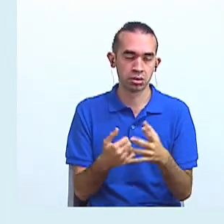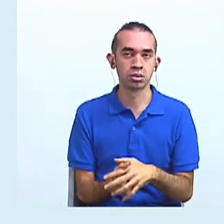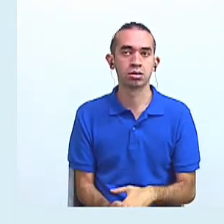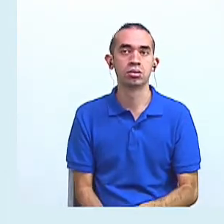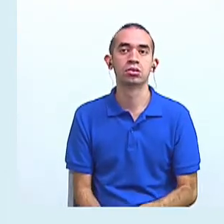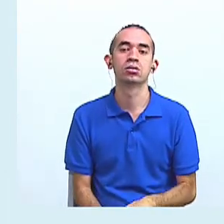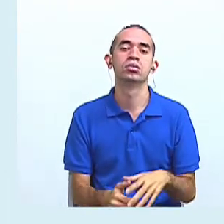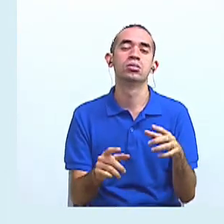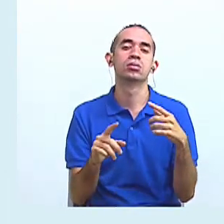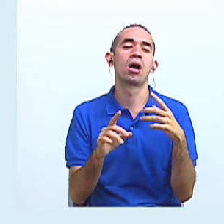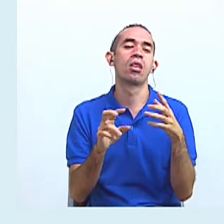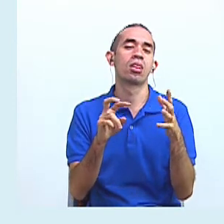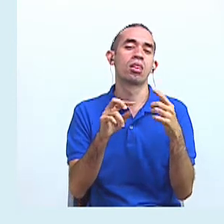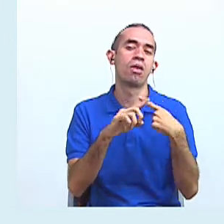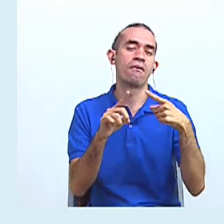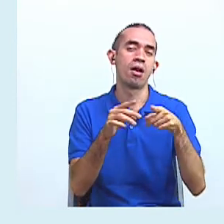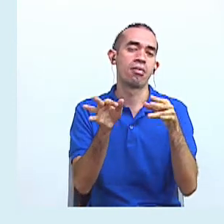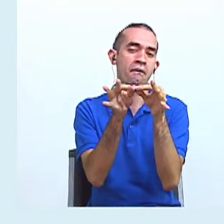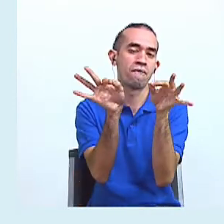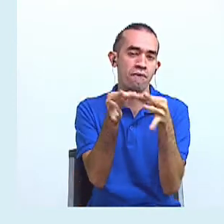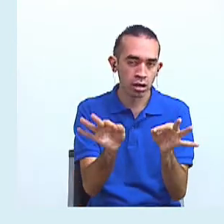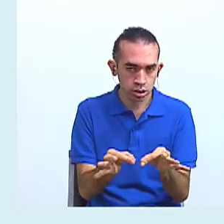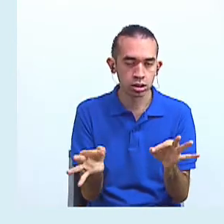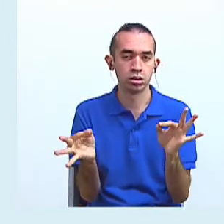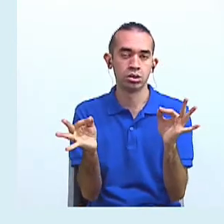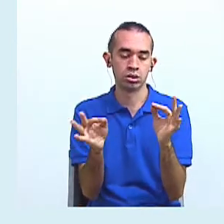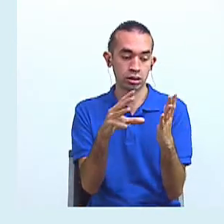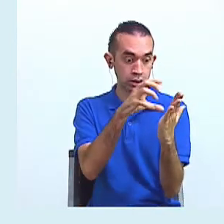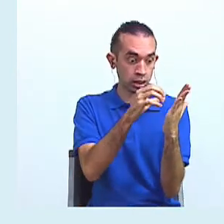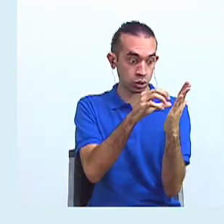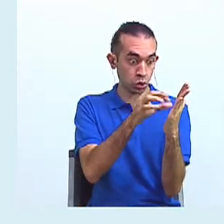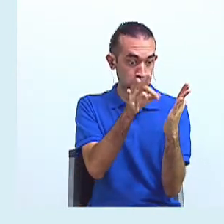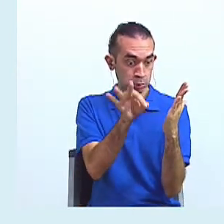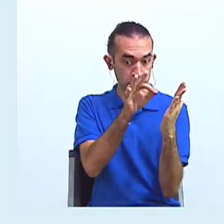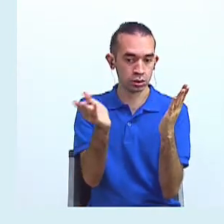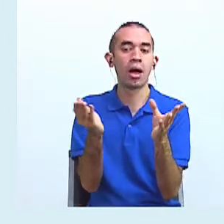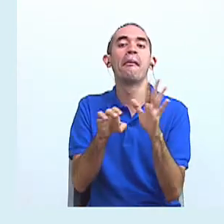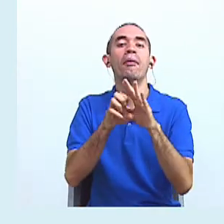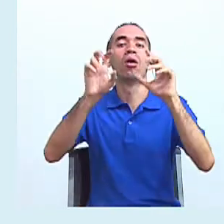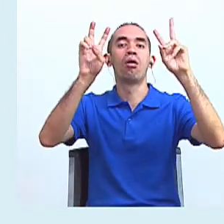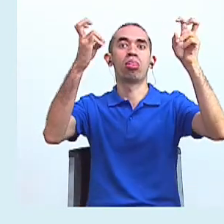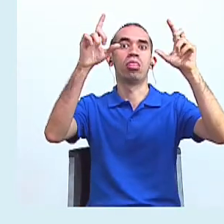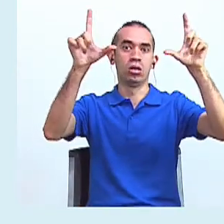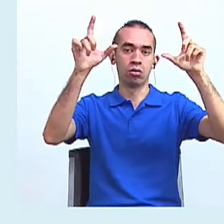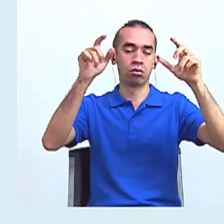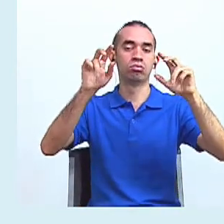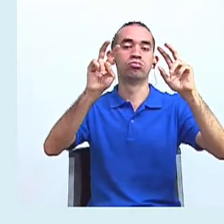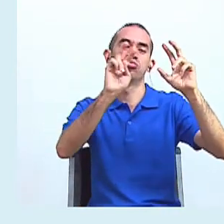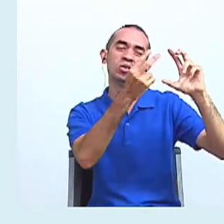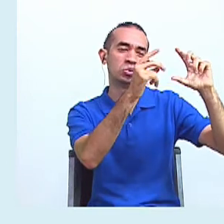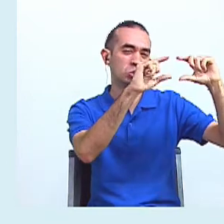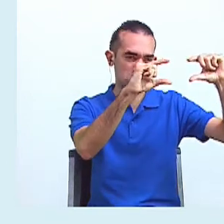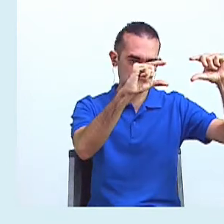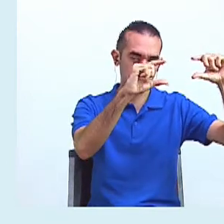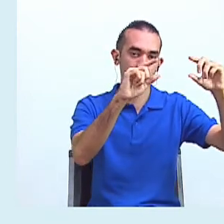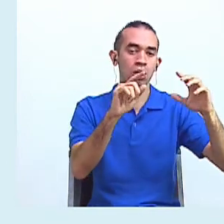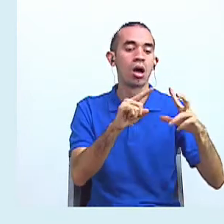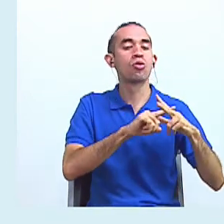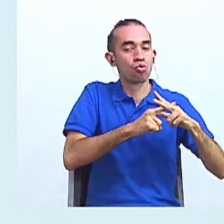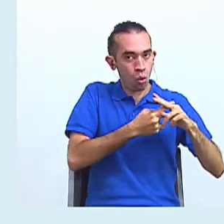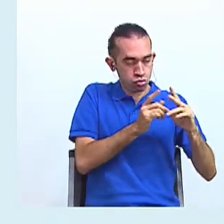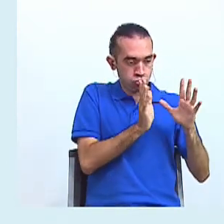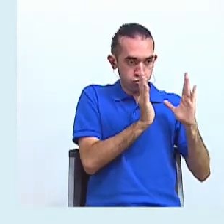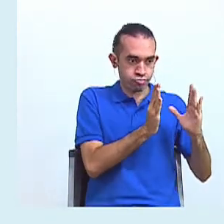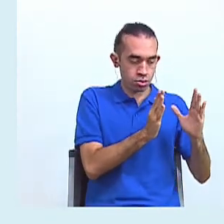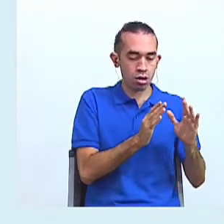Esos conjuntos denunciados que acompañan al texto. Por ejemplo, el título, el subtítulo, el prefacio o el